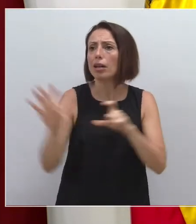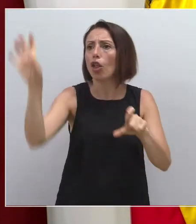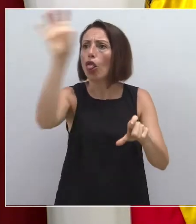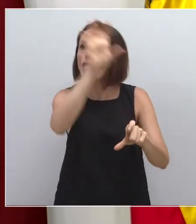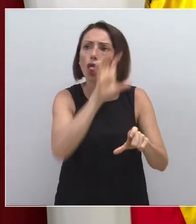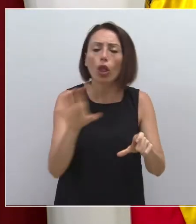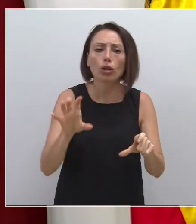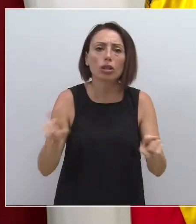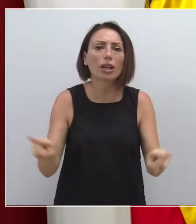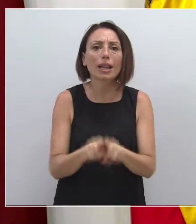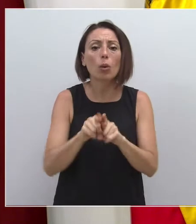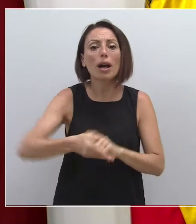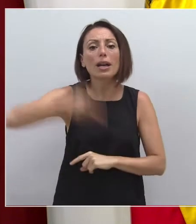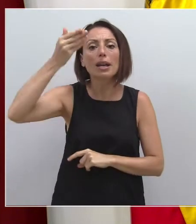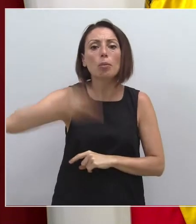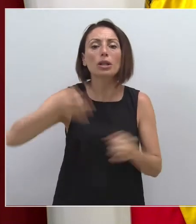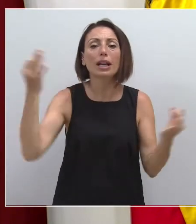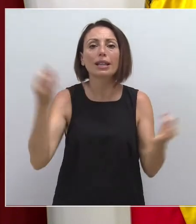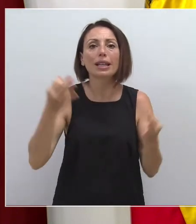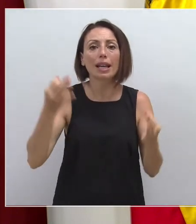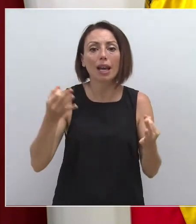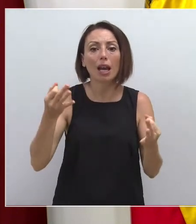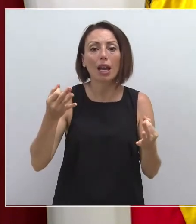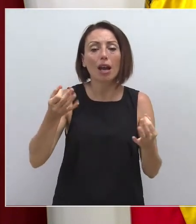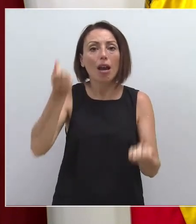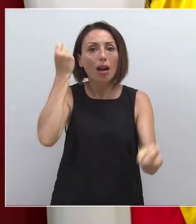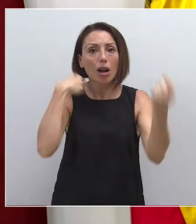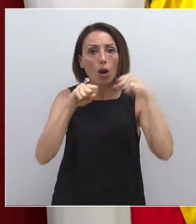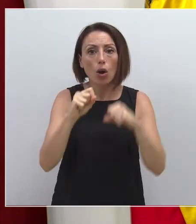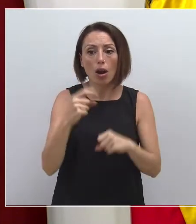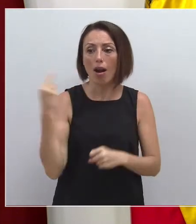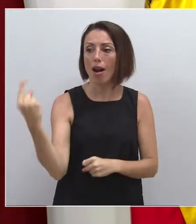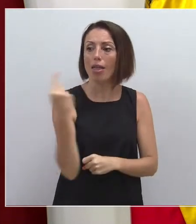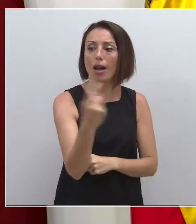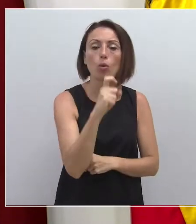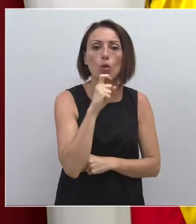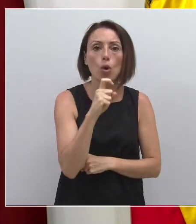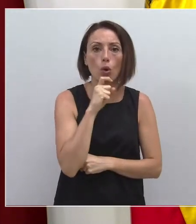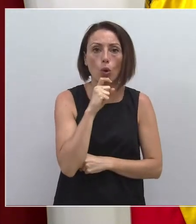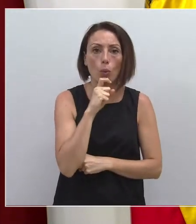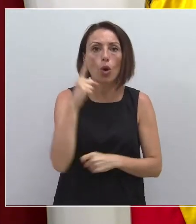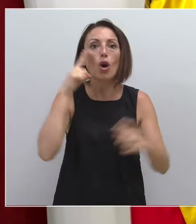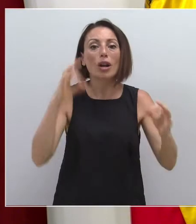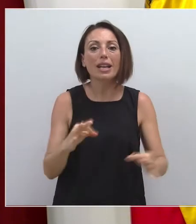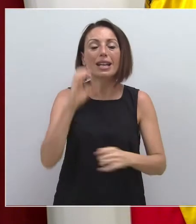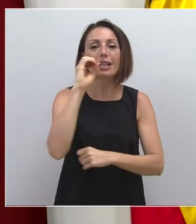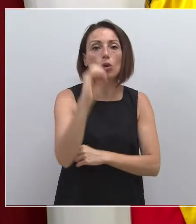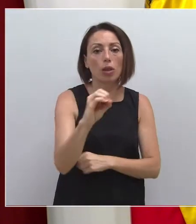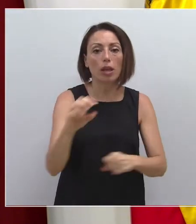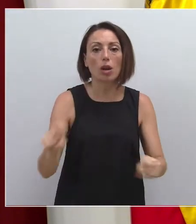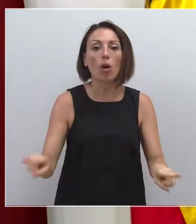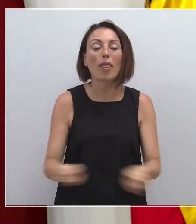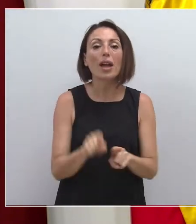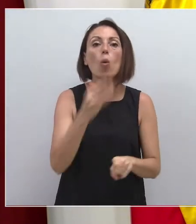territorios. Por lo tanto, lo importante son las conductas individuales. Riesgo cero no existe para ninguna edad,